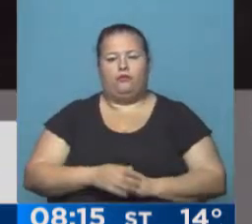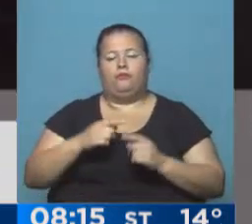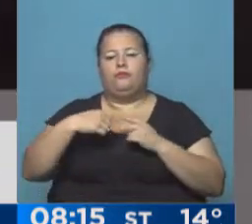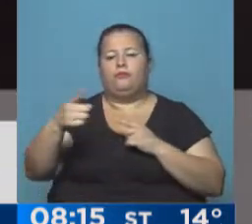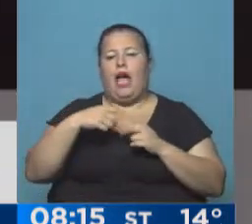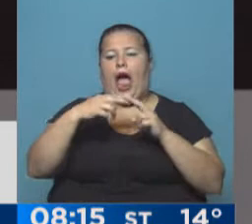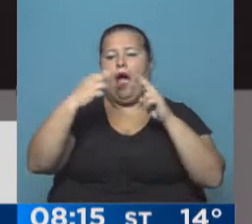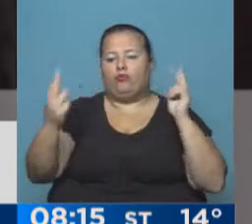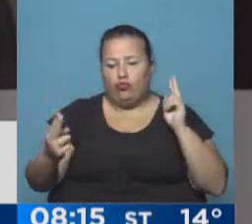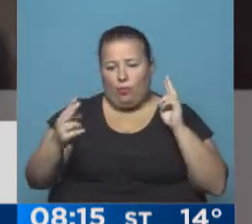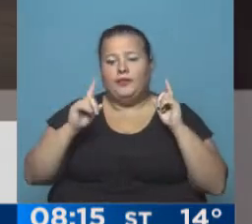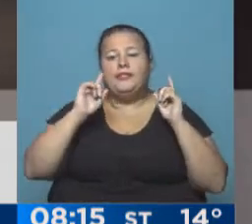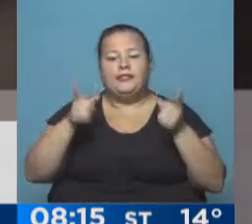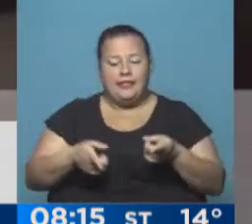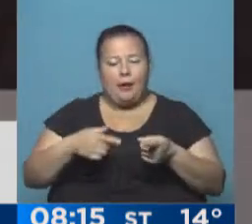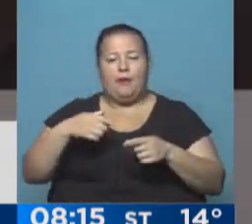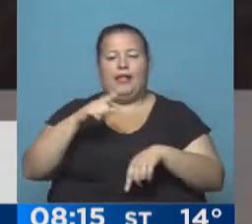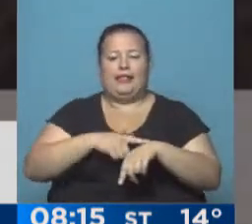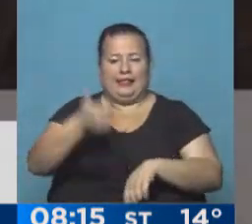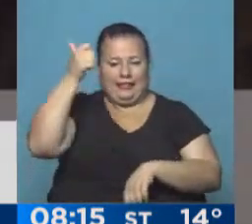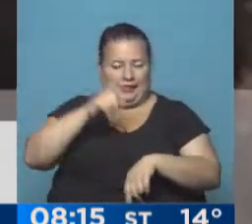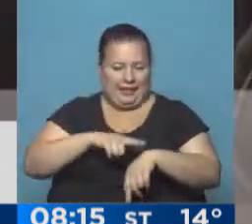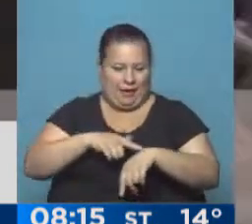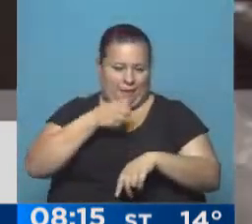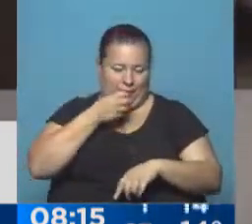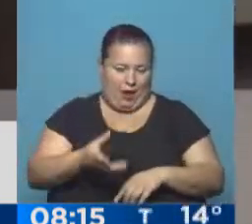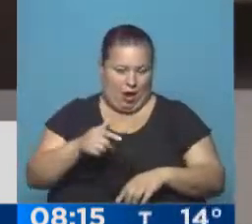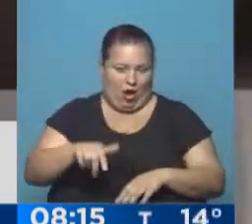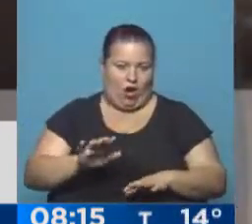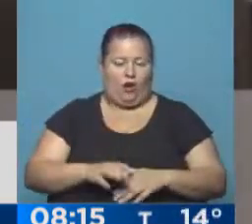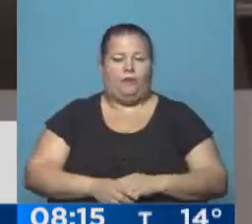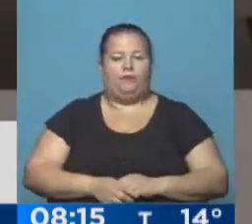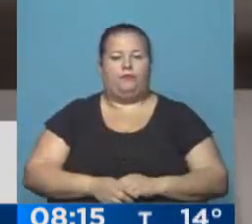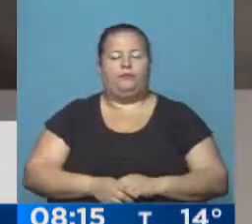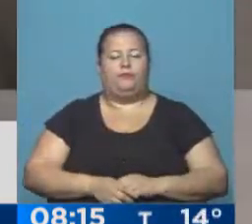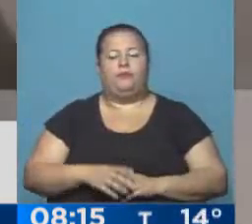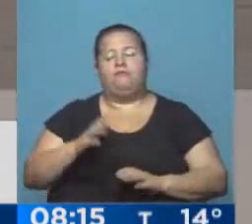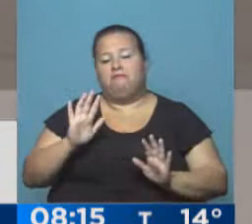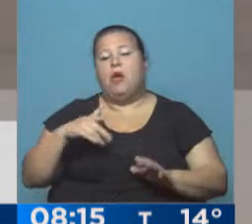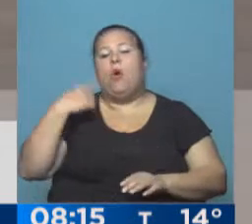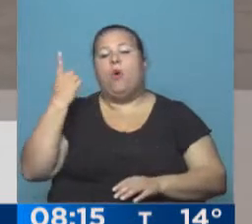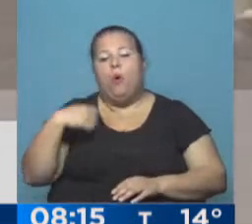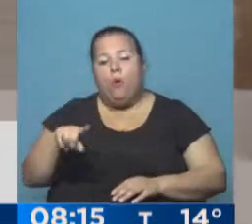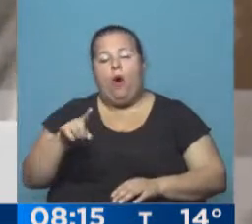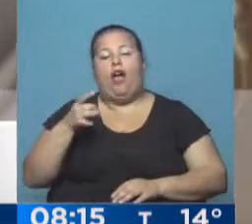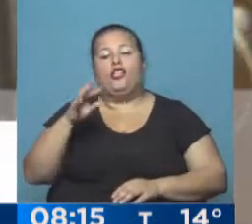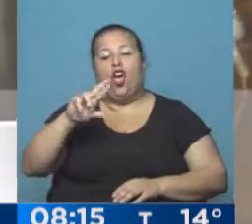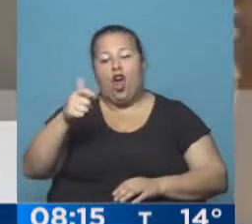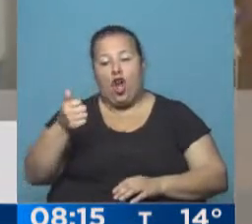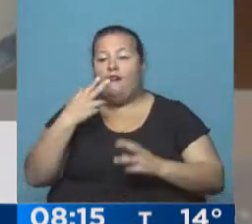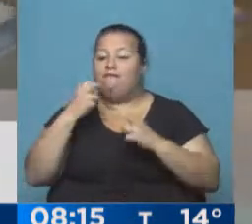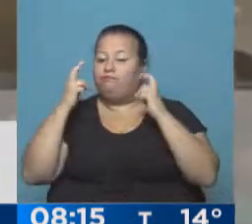vía autopista, así que también van a reducir mucho el tiempo de viaje. Naturalmente, cuando el Roca esté